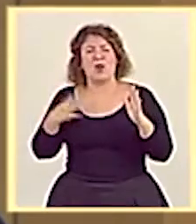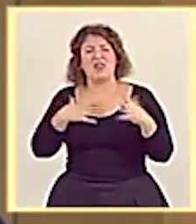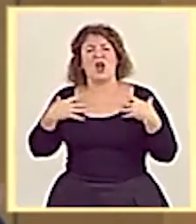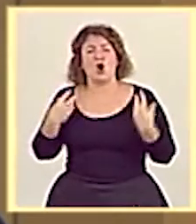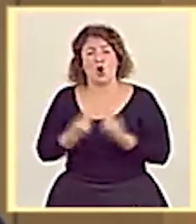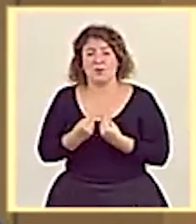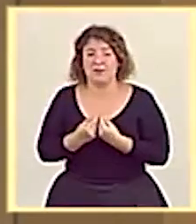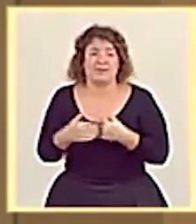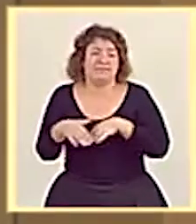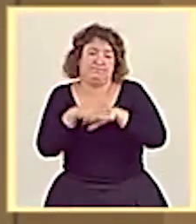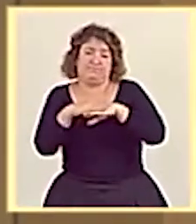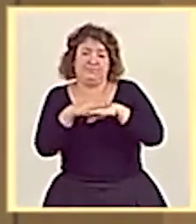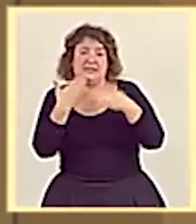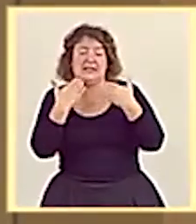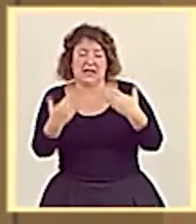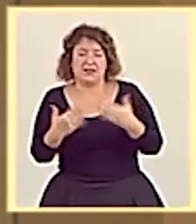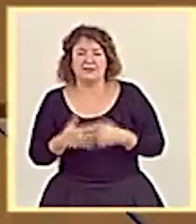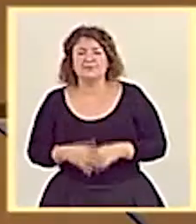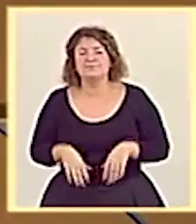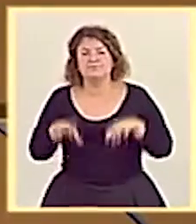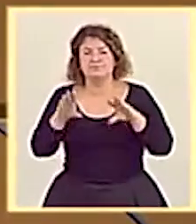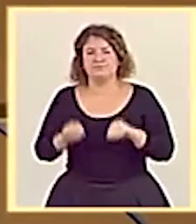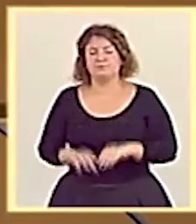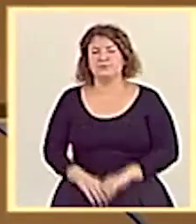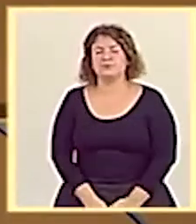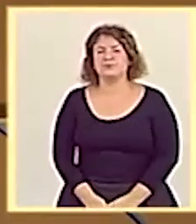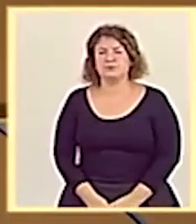Gracias. Gracias, señoría.